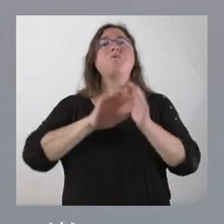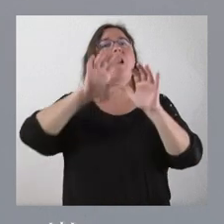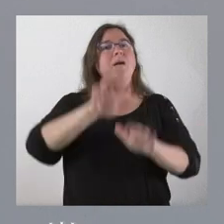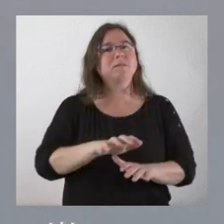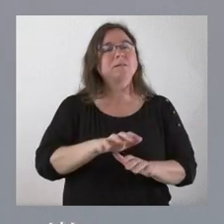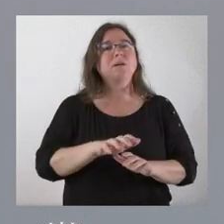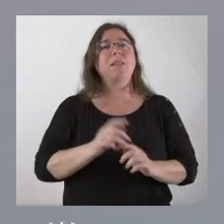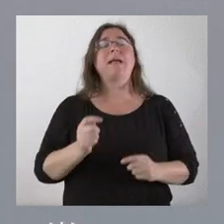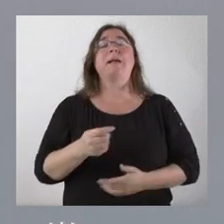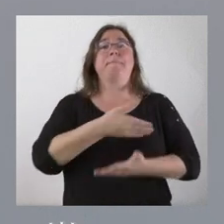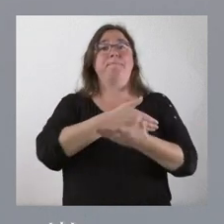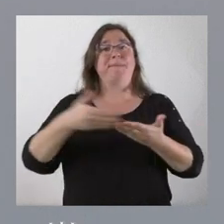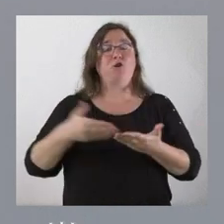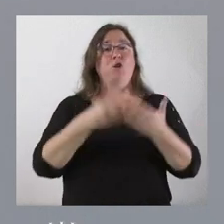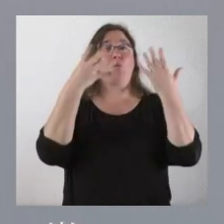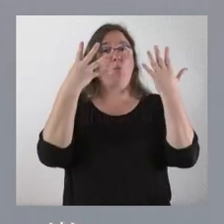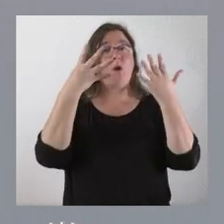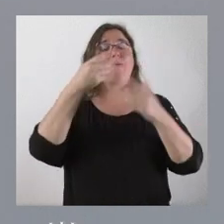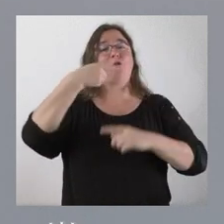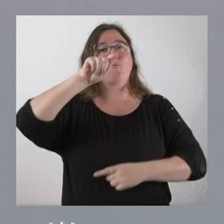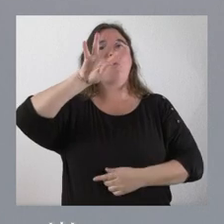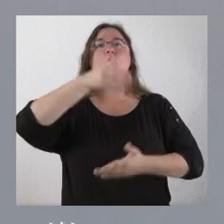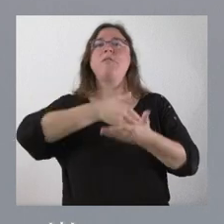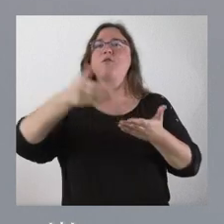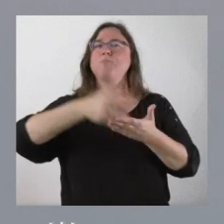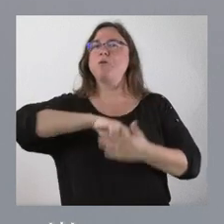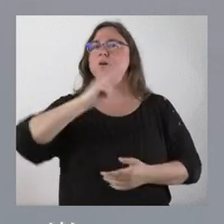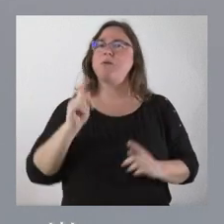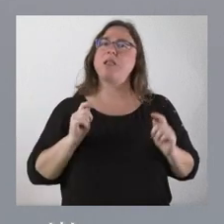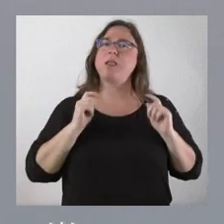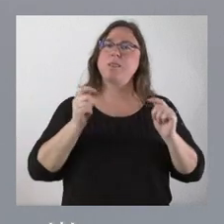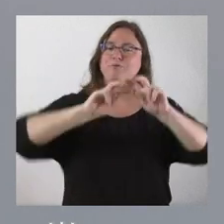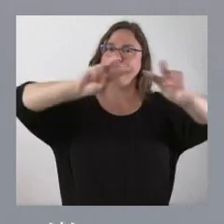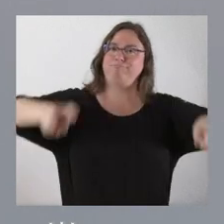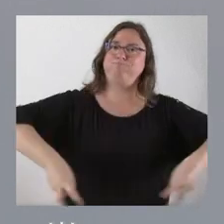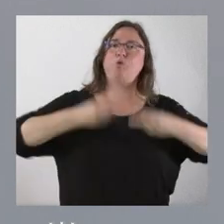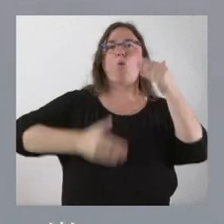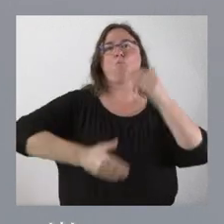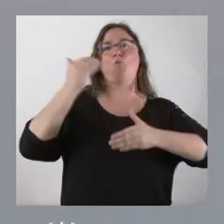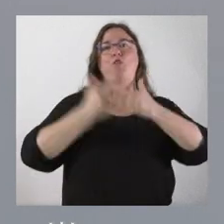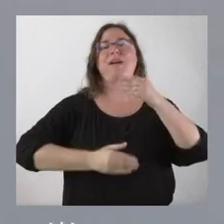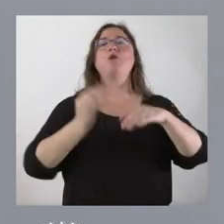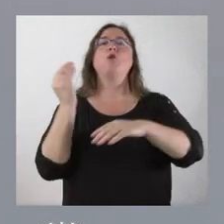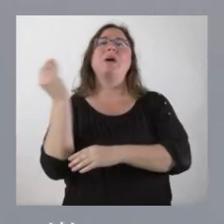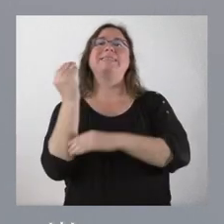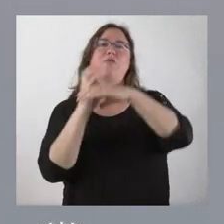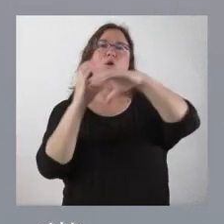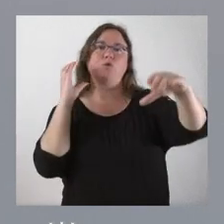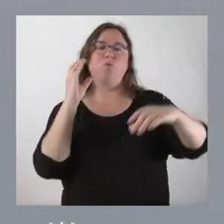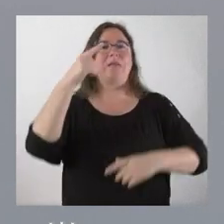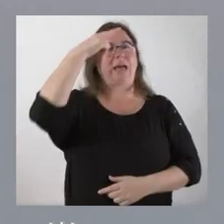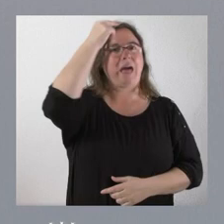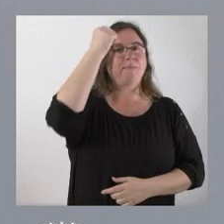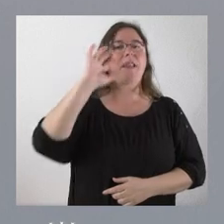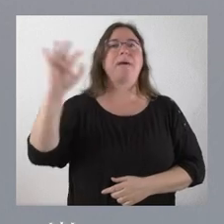más de 9 millones de euros, en concreto 9,4 millones de euros, para modernizar diversas estaciones de autobuses. En este caso, en Ávila, en Palencia, en